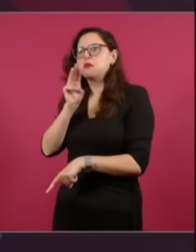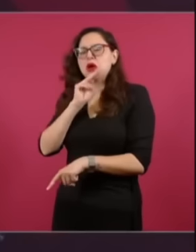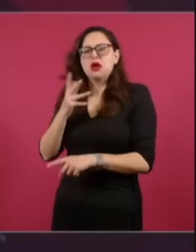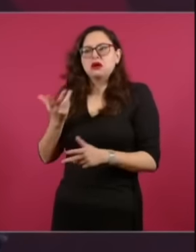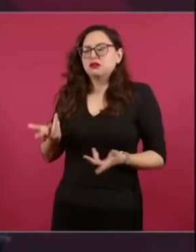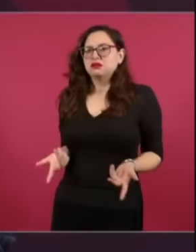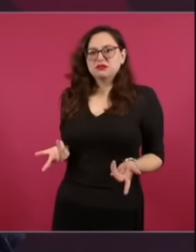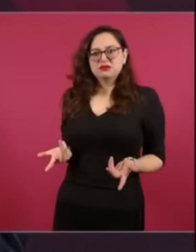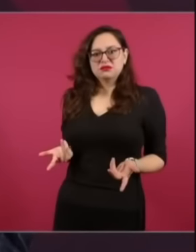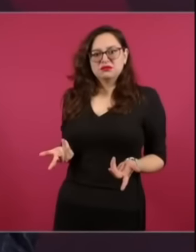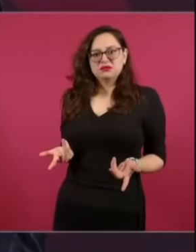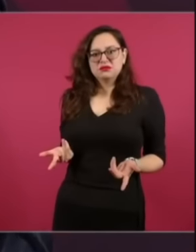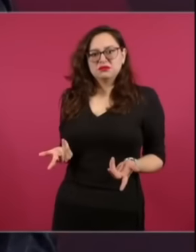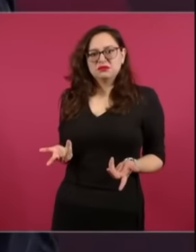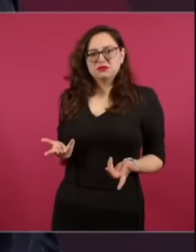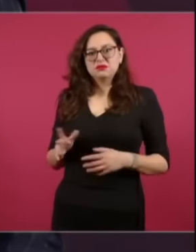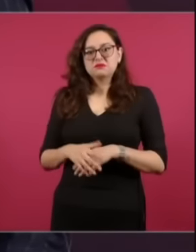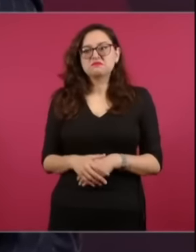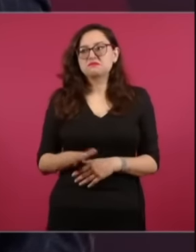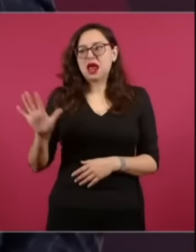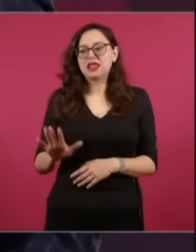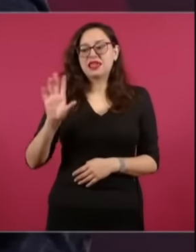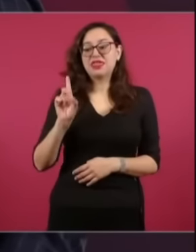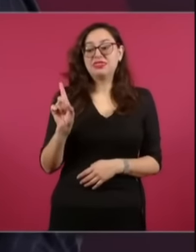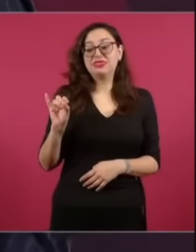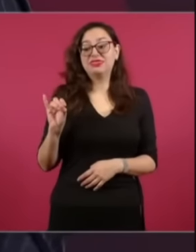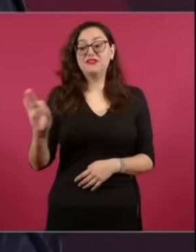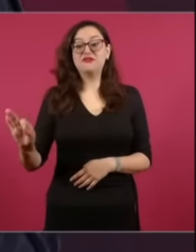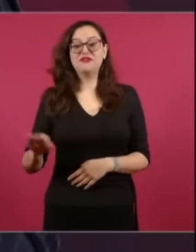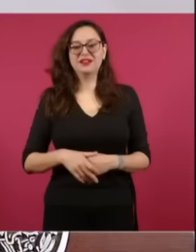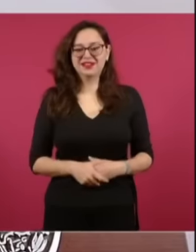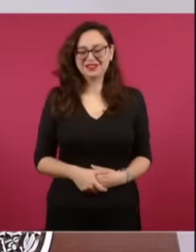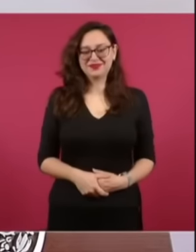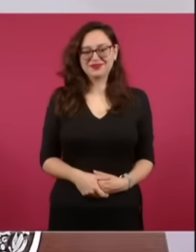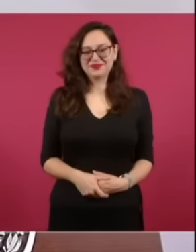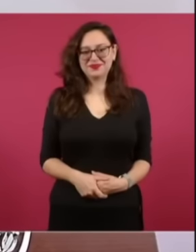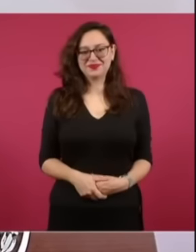Parece el DIF, este,